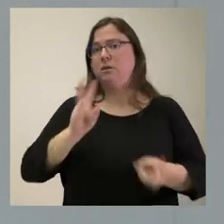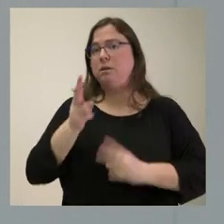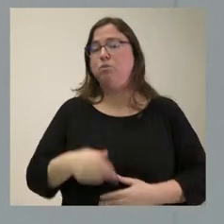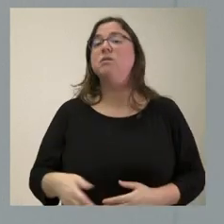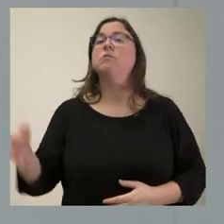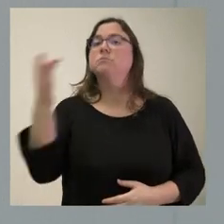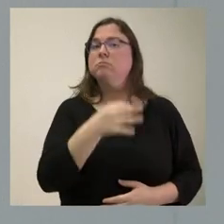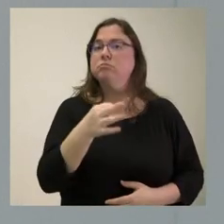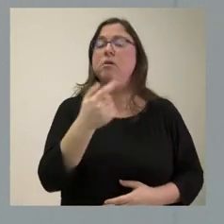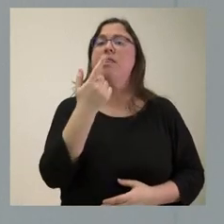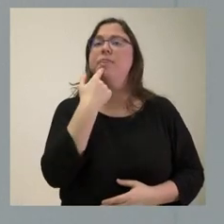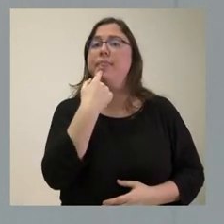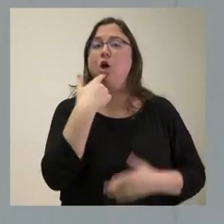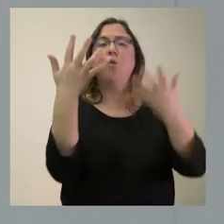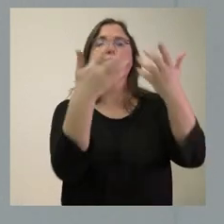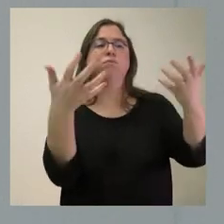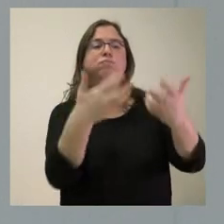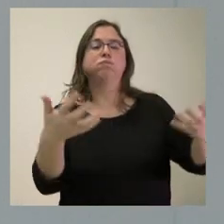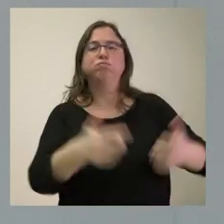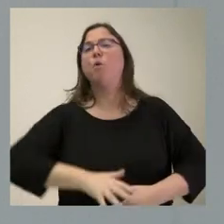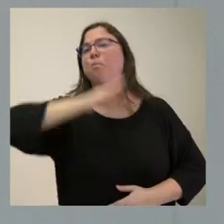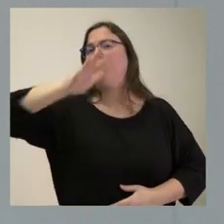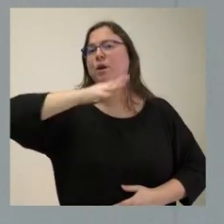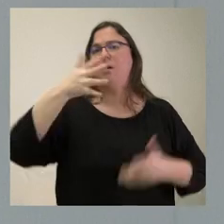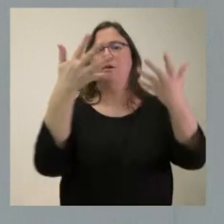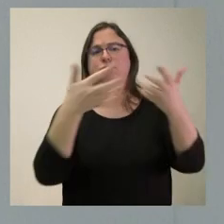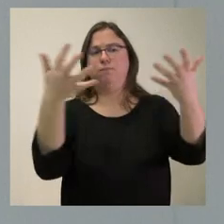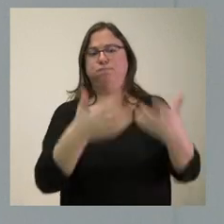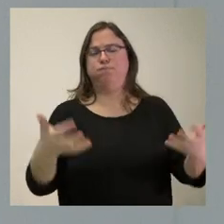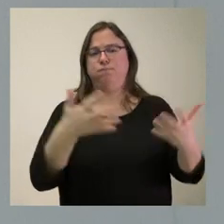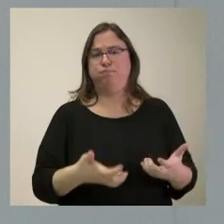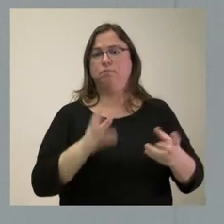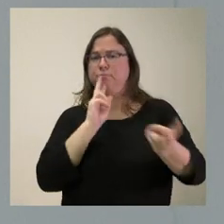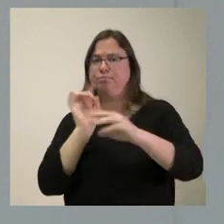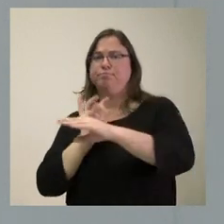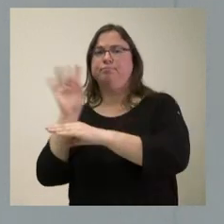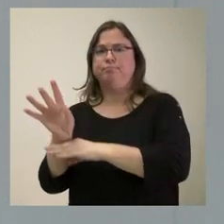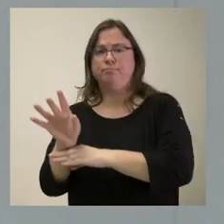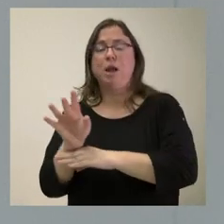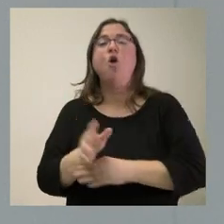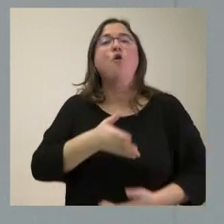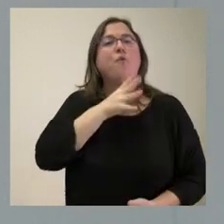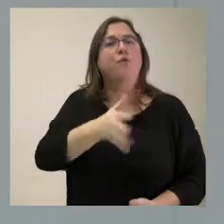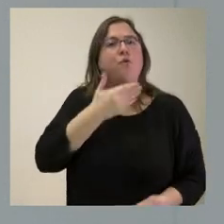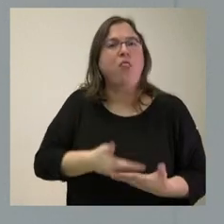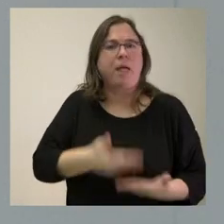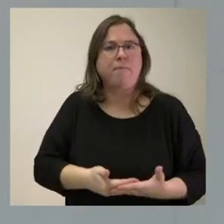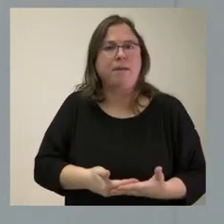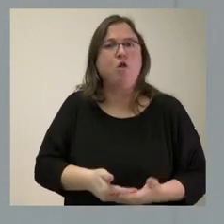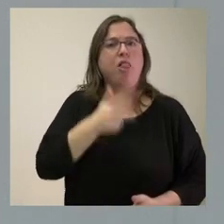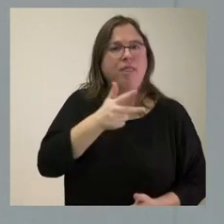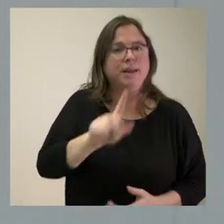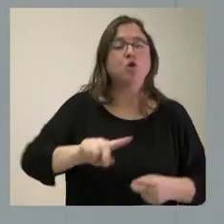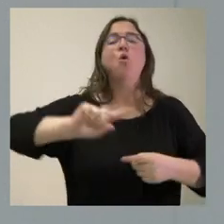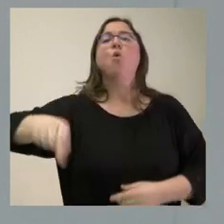señalamos cuáles son los argumentos, cuáles son los fundamentos de derecho y cuál es la